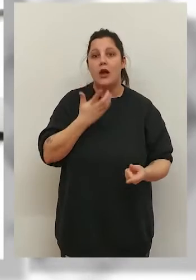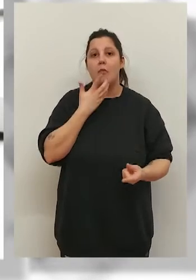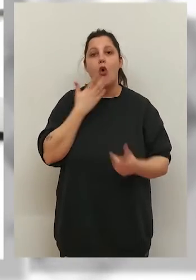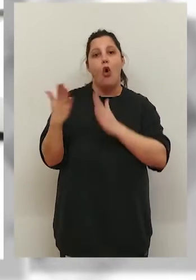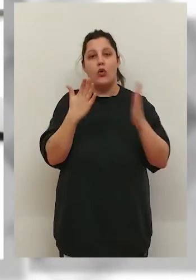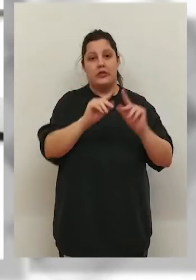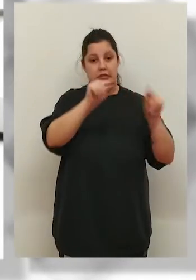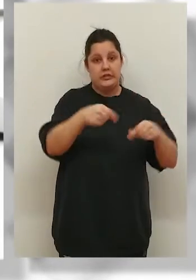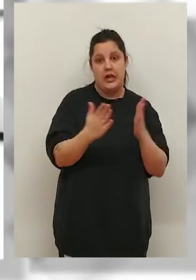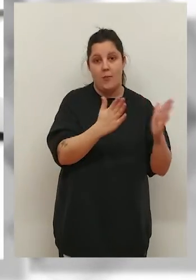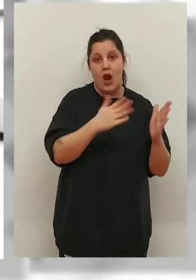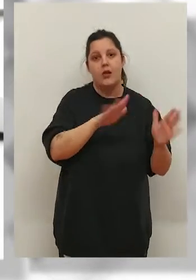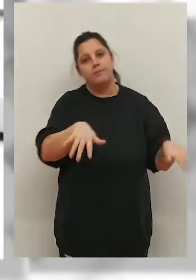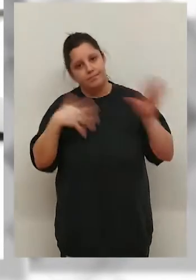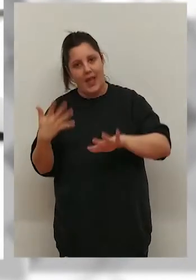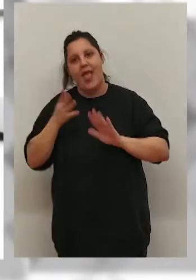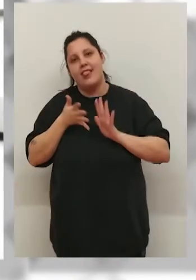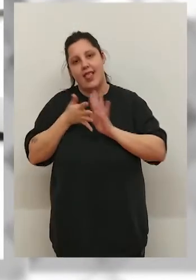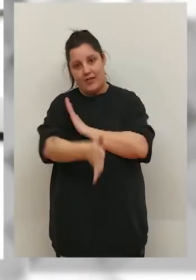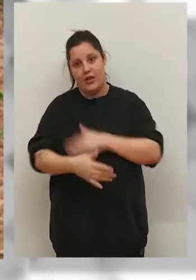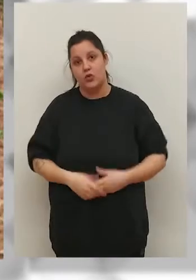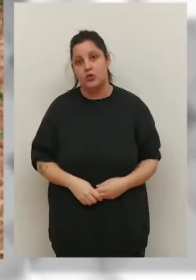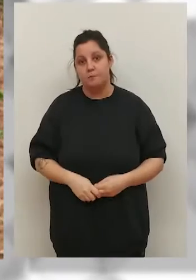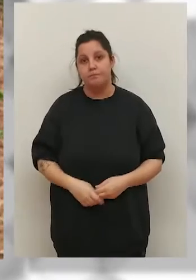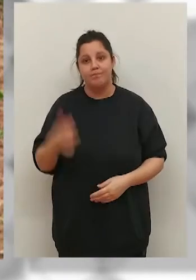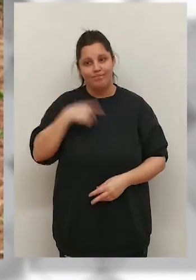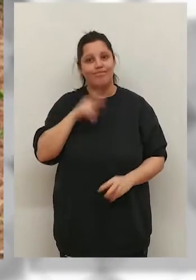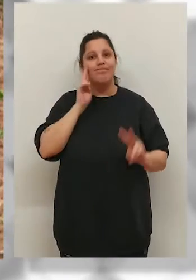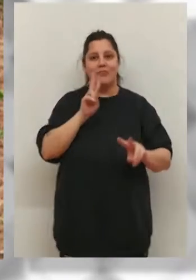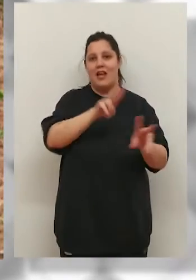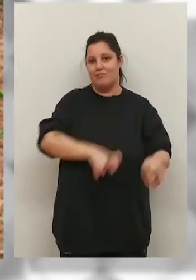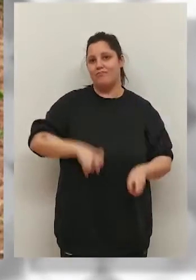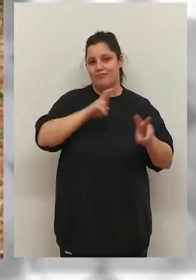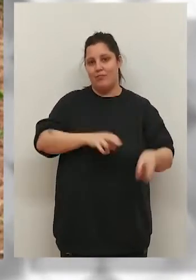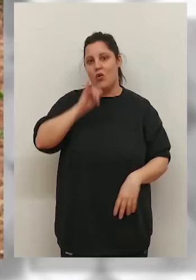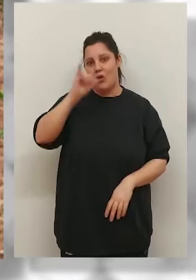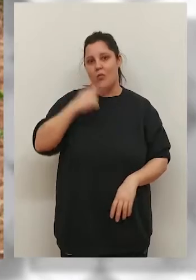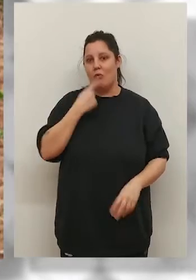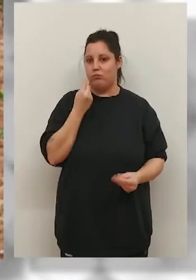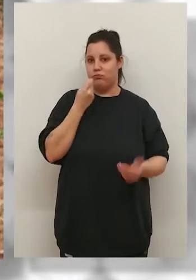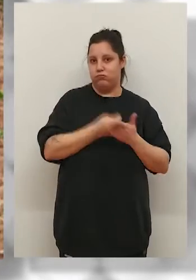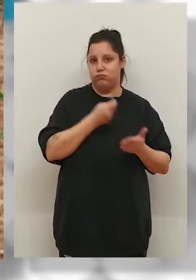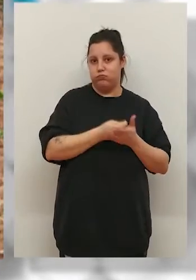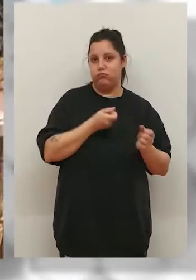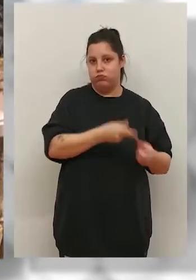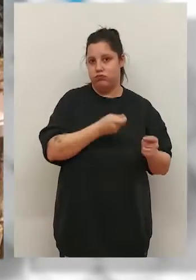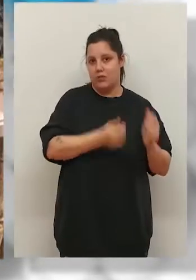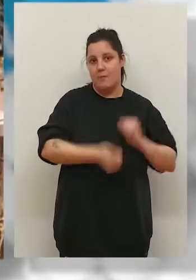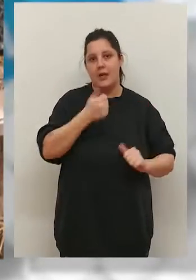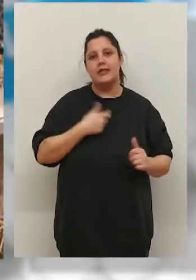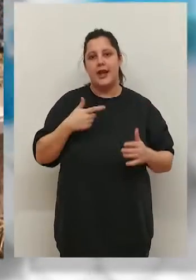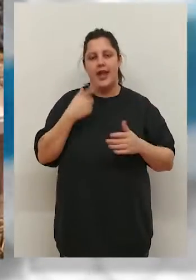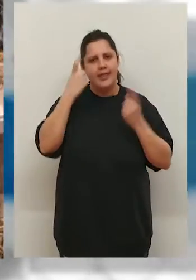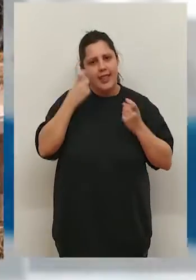aquellas que conviertan los contratos temporales en indefinidos. Por otra parte, el gobierno, consciente de la situación que atraviesa el campo riojano por el incremento de costes,